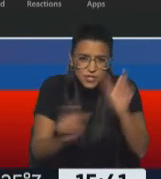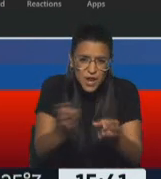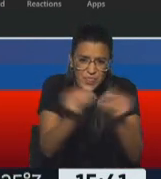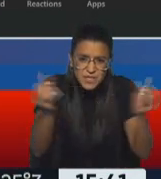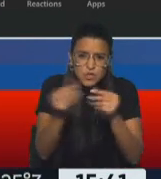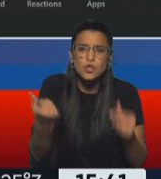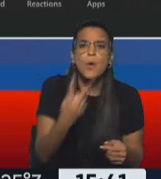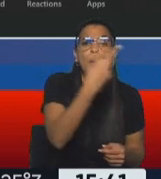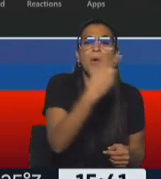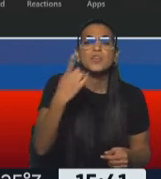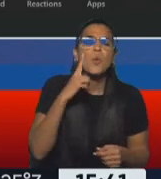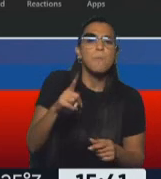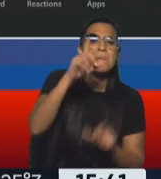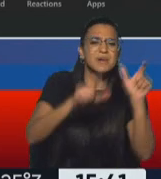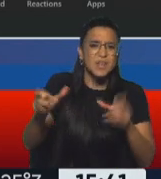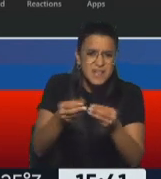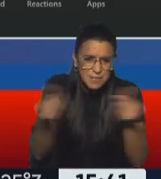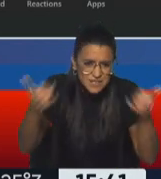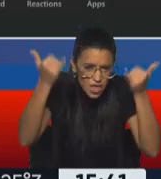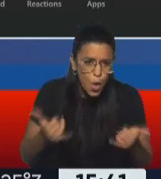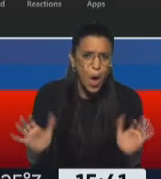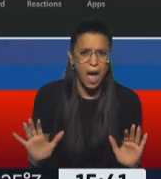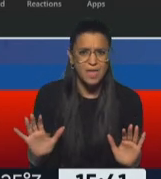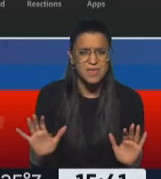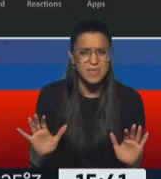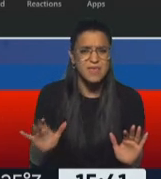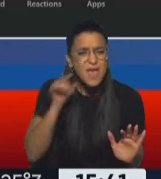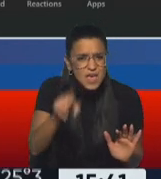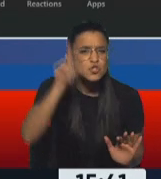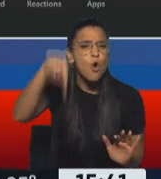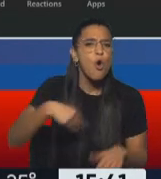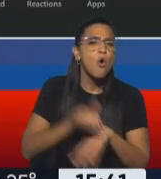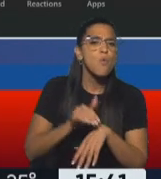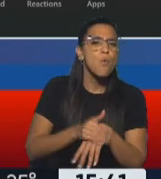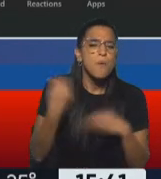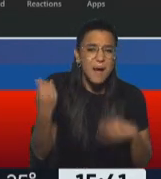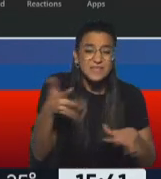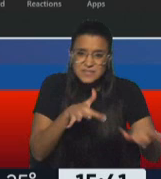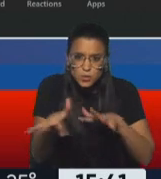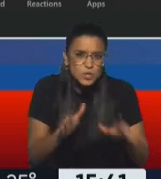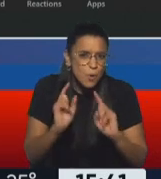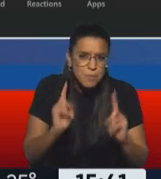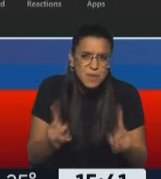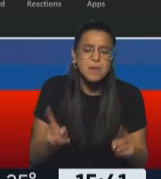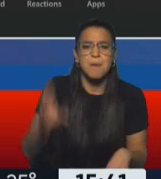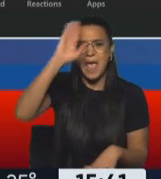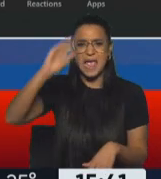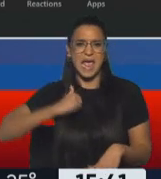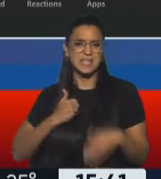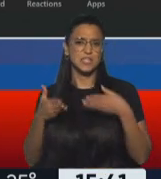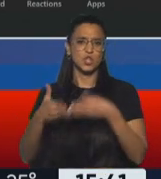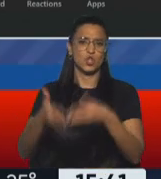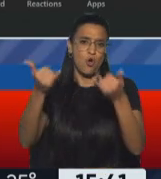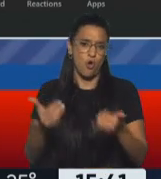Nosotros tenemos 21.000 desaparecidos y eso es producto de esta situación del Ejército y la Marina.